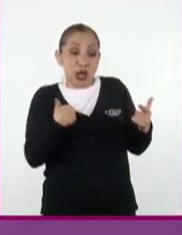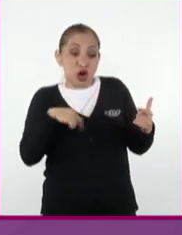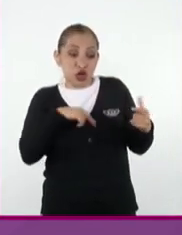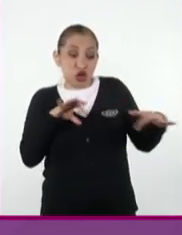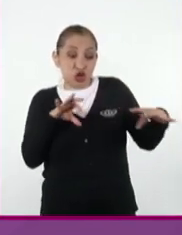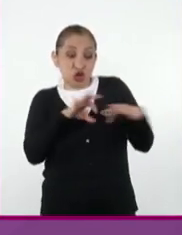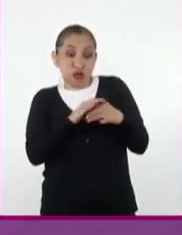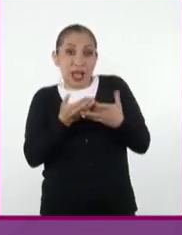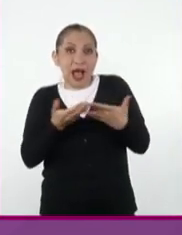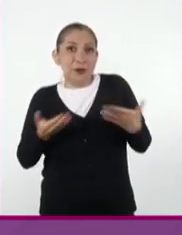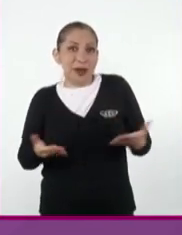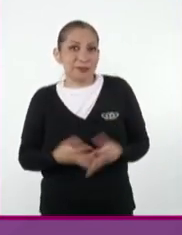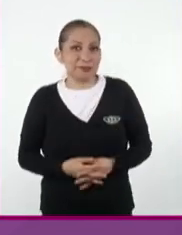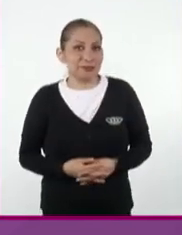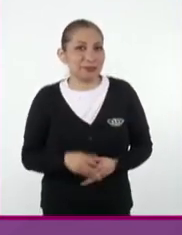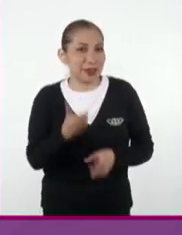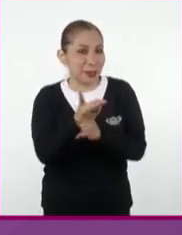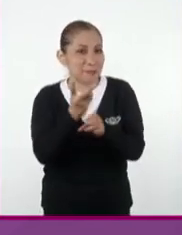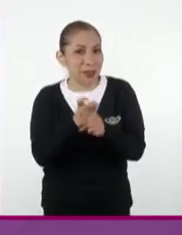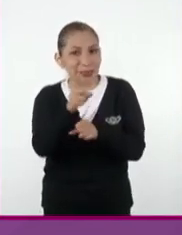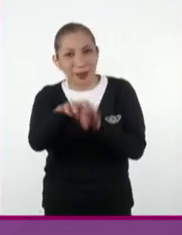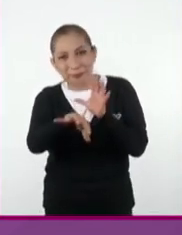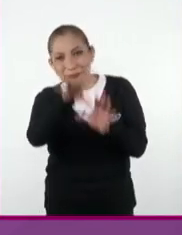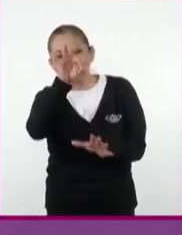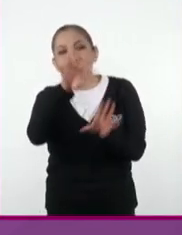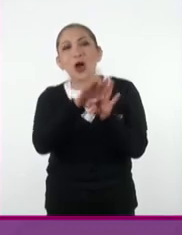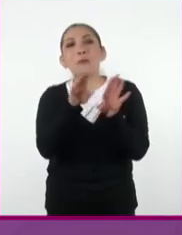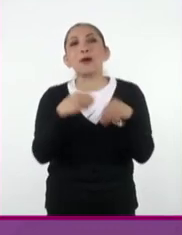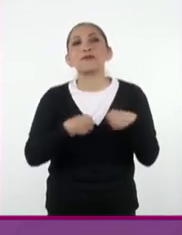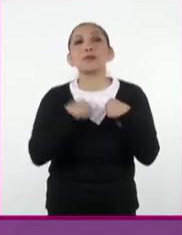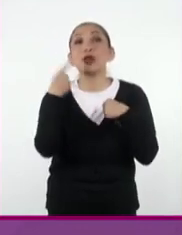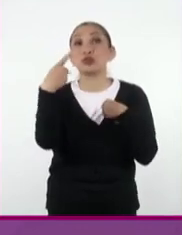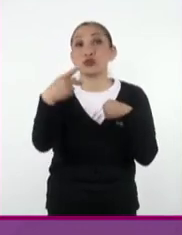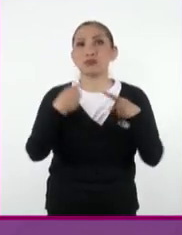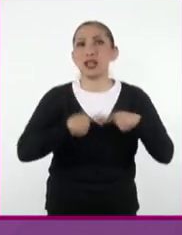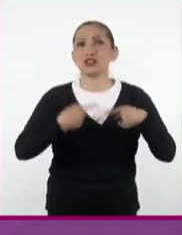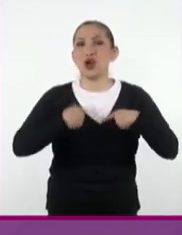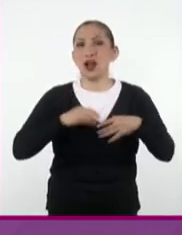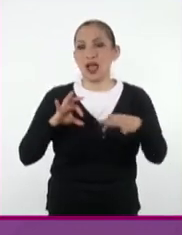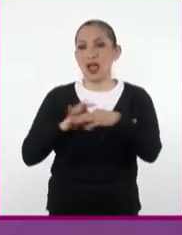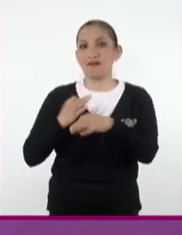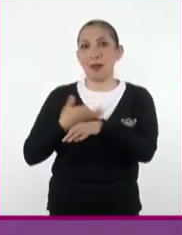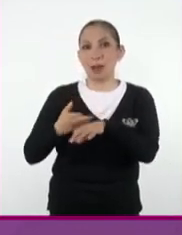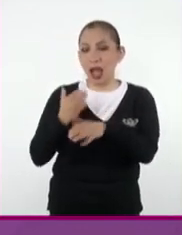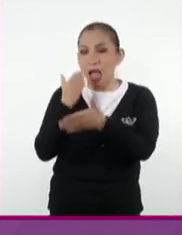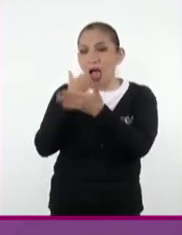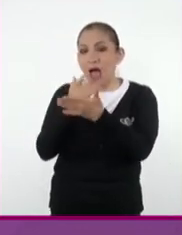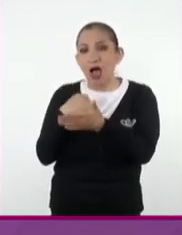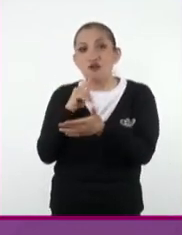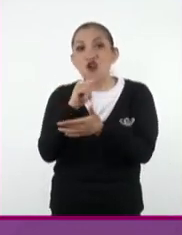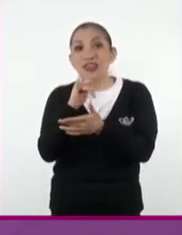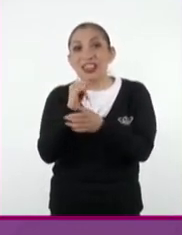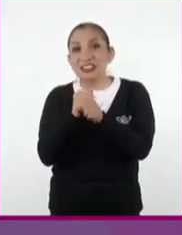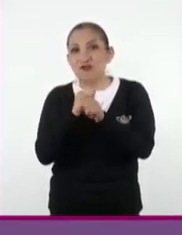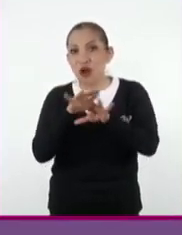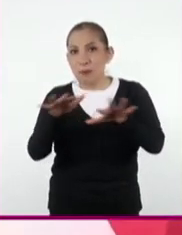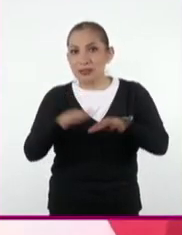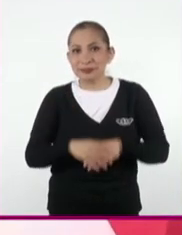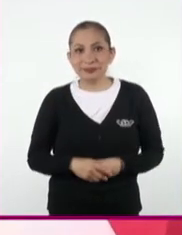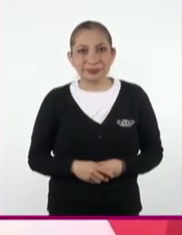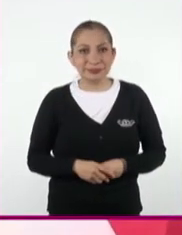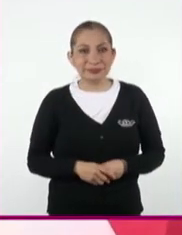de cómo vivimos hoy. Te invito a descubrir cómo vivían tus antepasados acercándote a las fuentes de información.